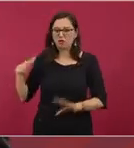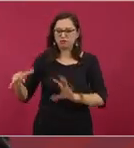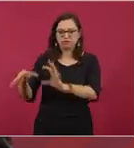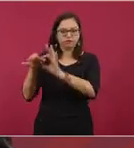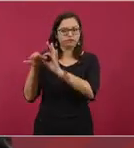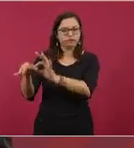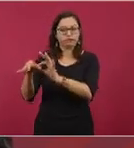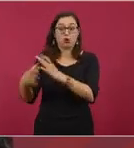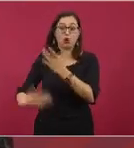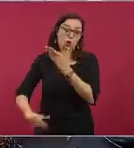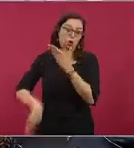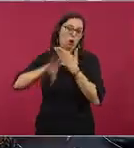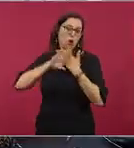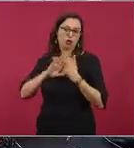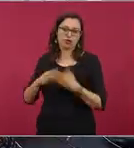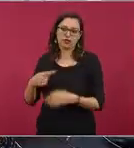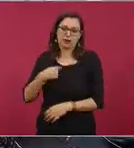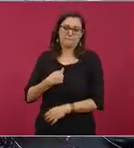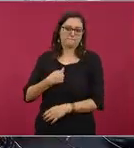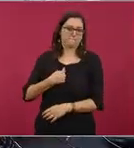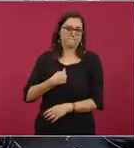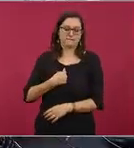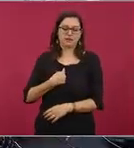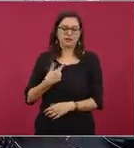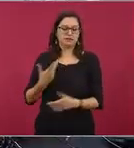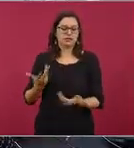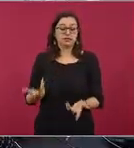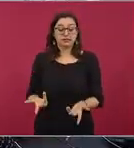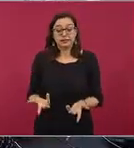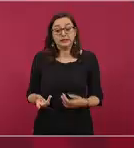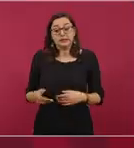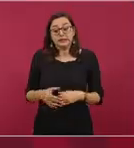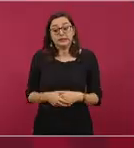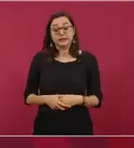como espero